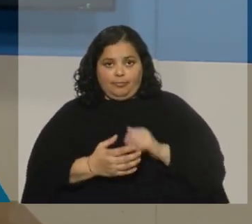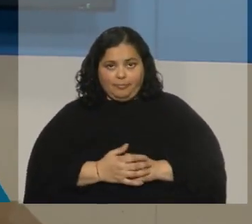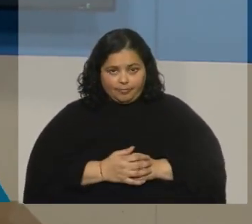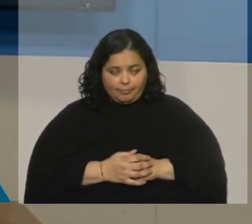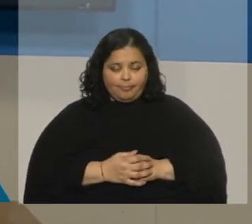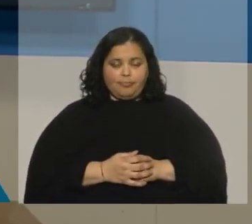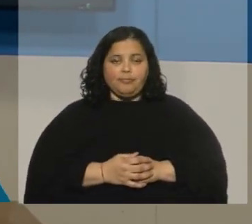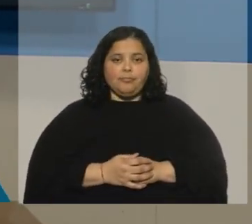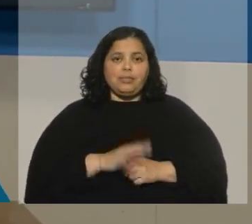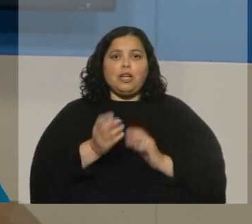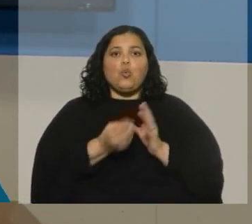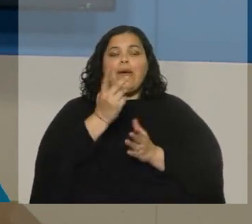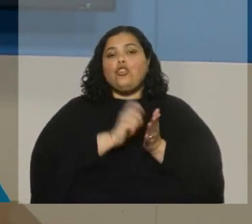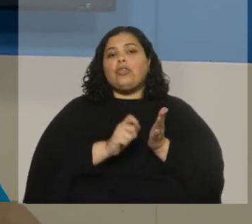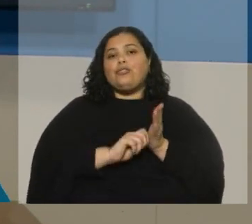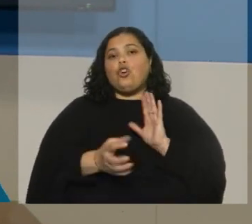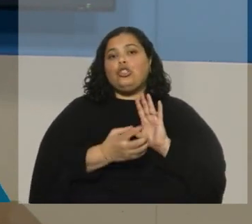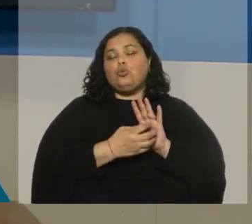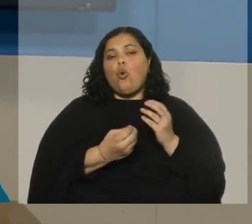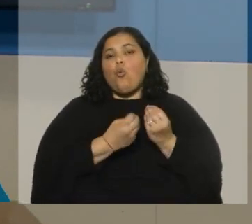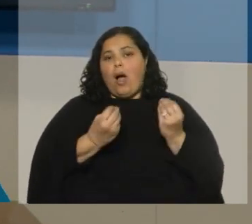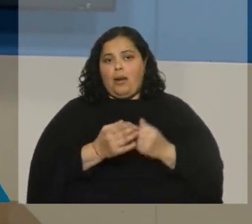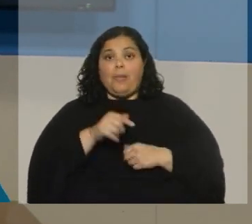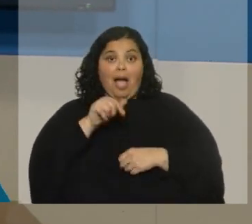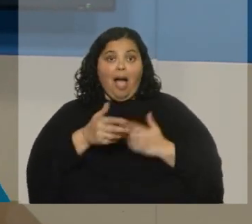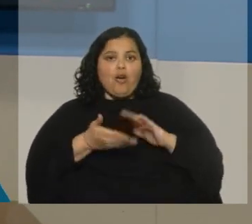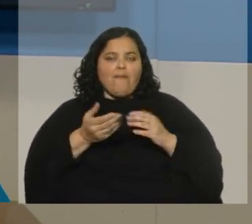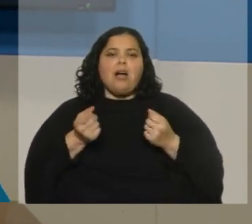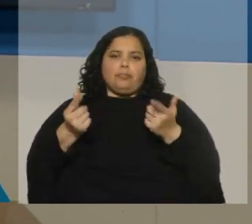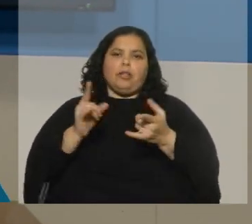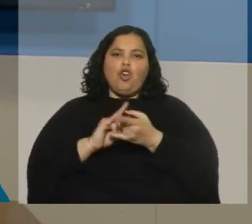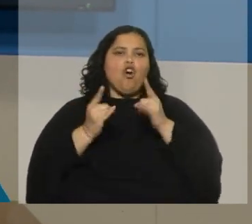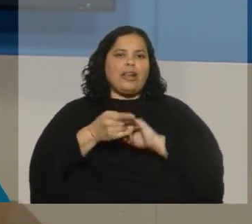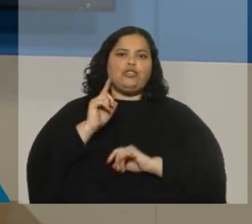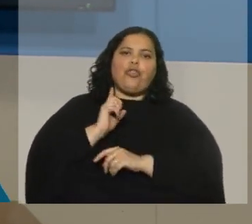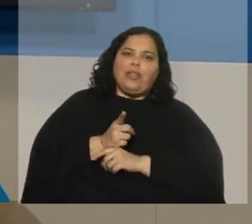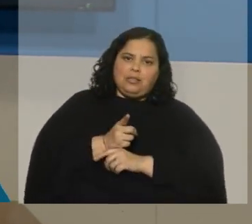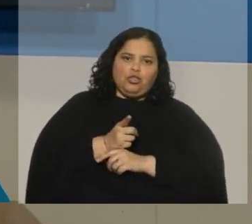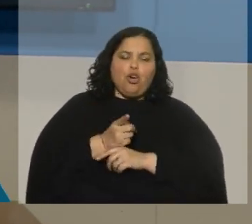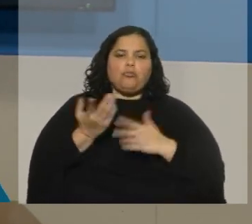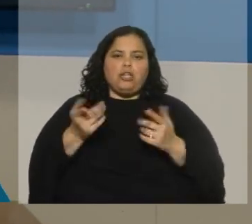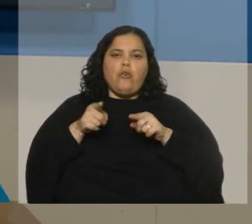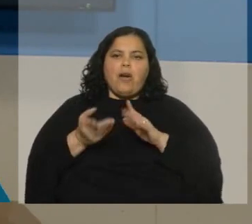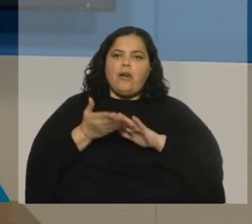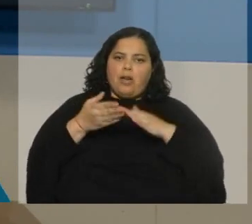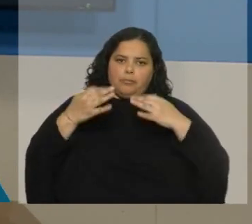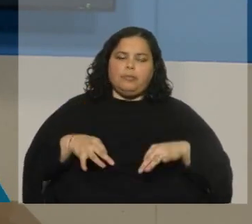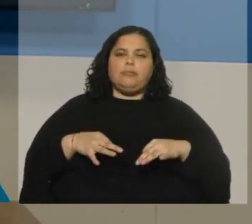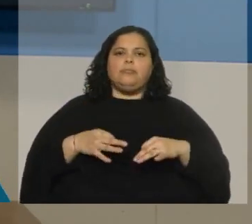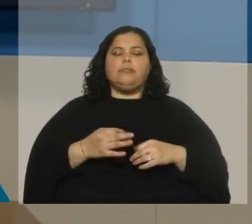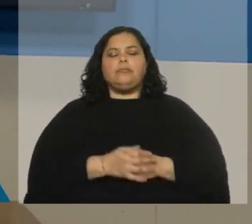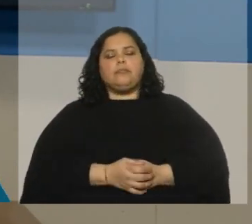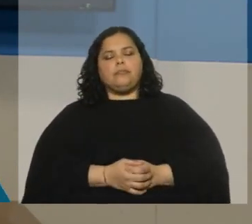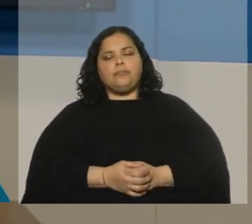cuál va a ser el nuevo texto constitucional. Va a quedar realmente en manos del Congreso que va a tener la llave para terminar